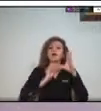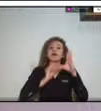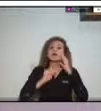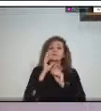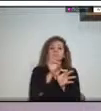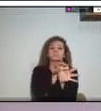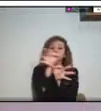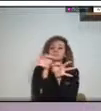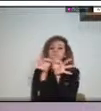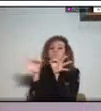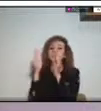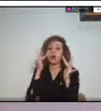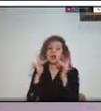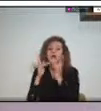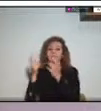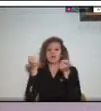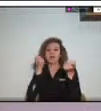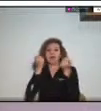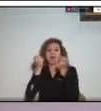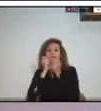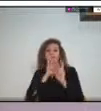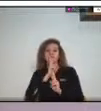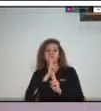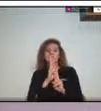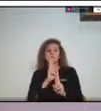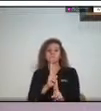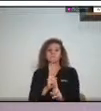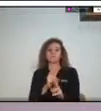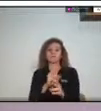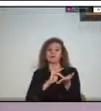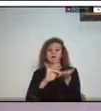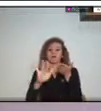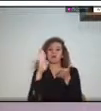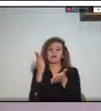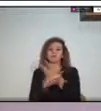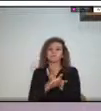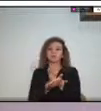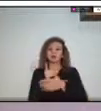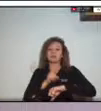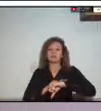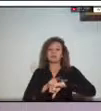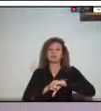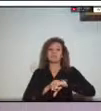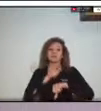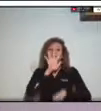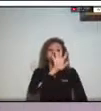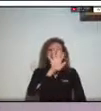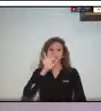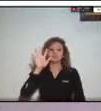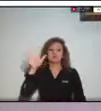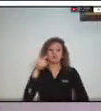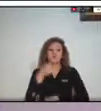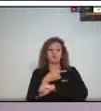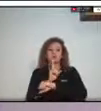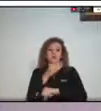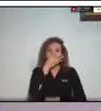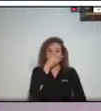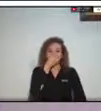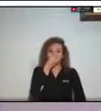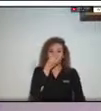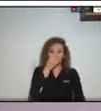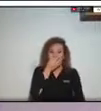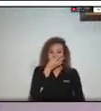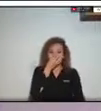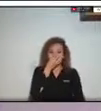estrategias para la respuesta a emergencias tenemos un espacio de 55 minutos este conversatorio